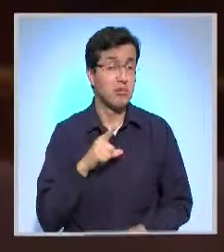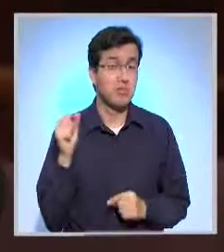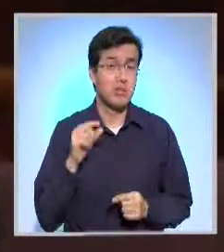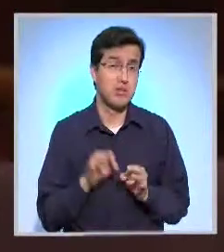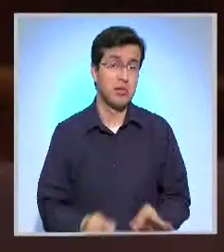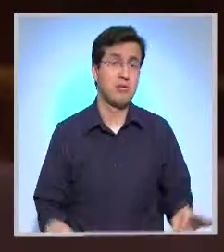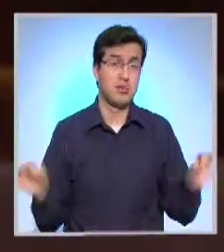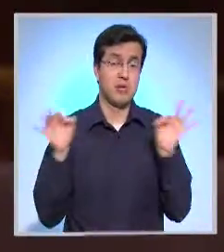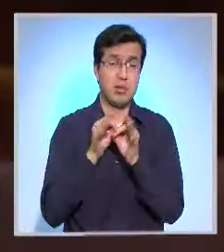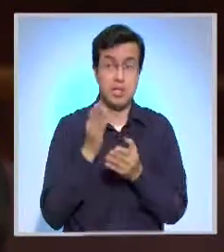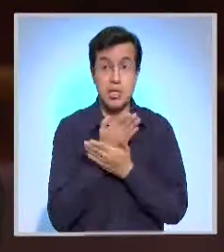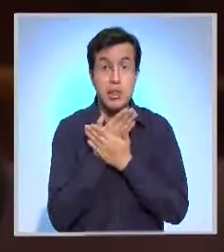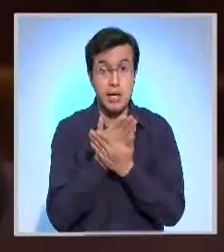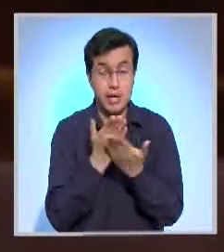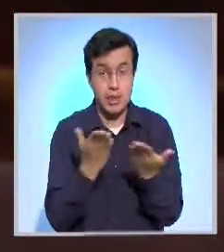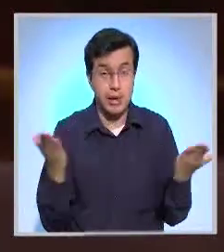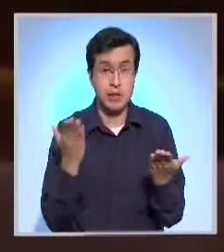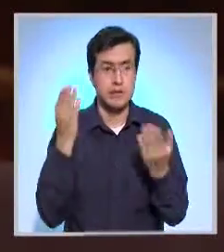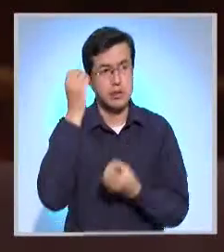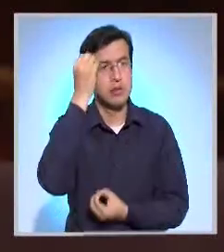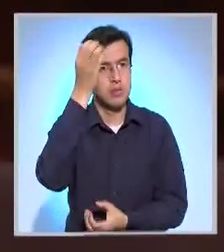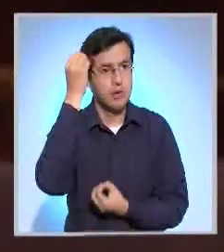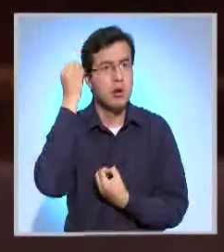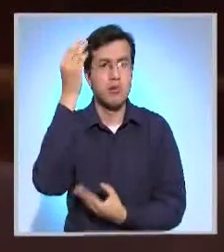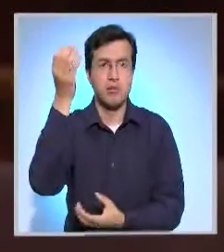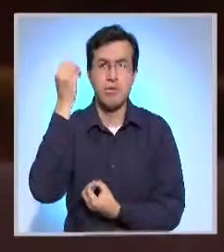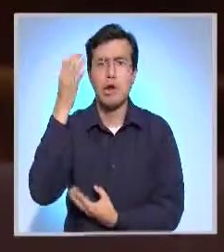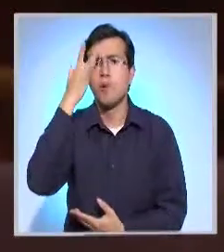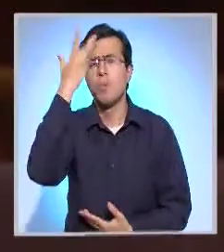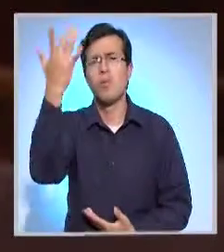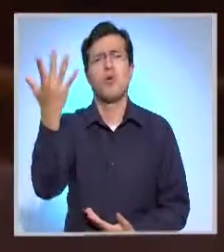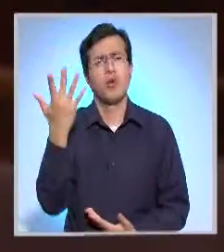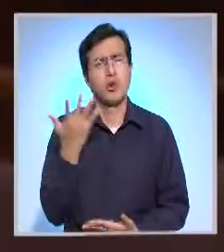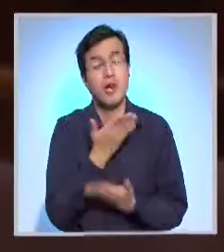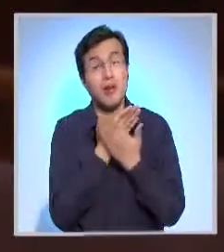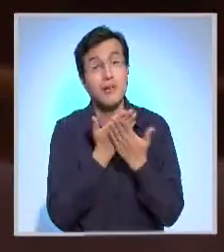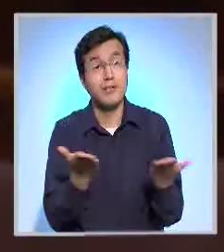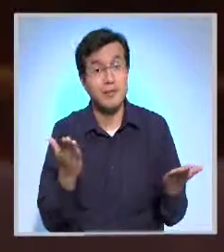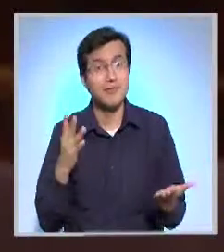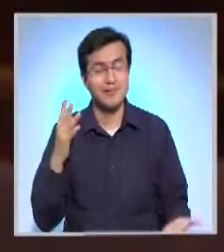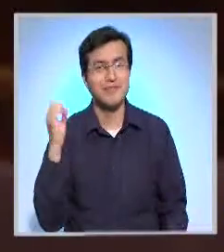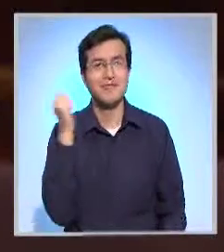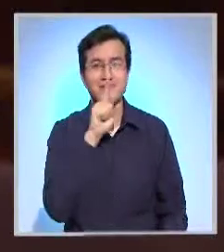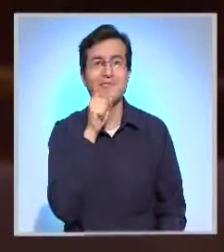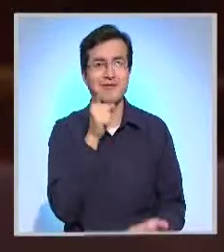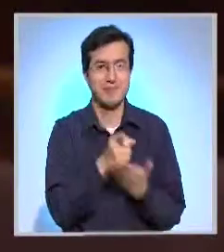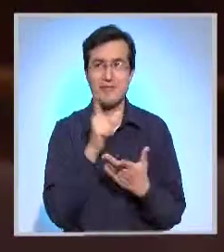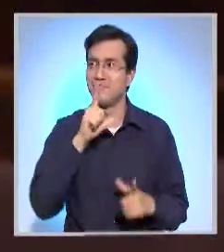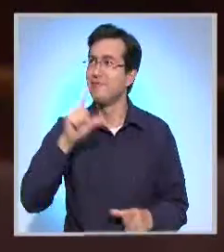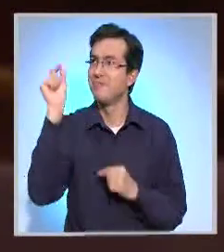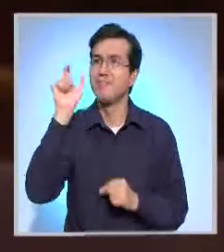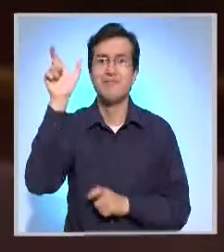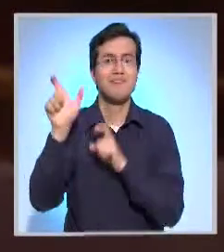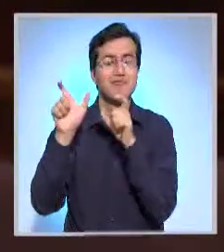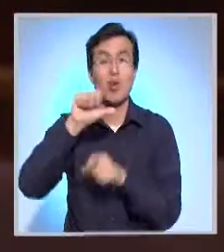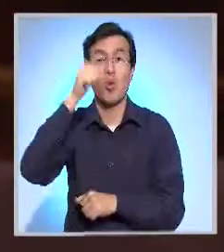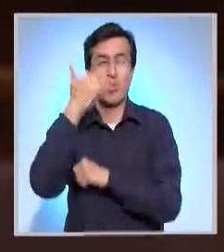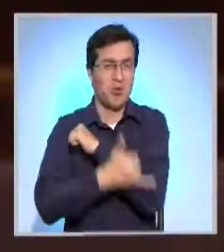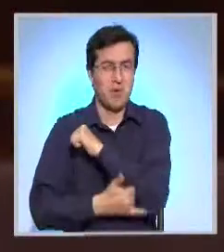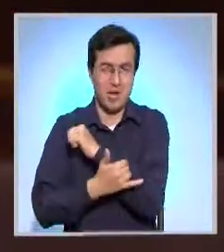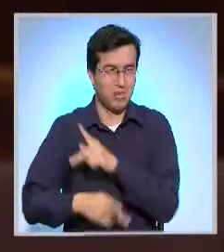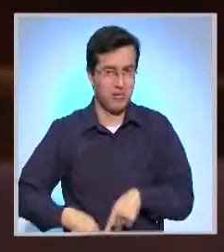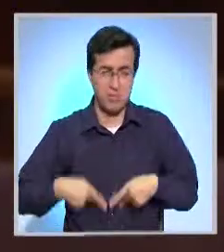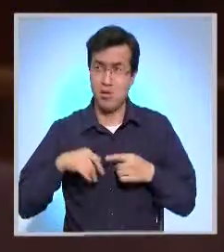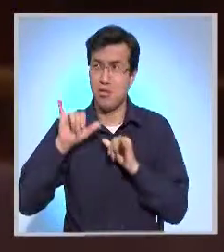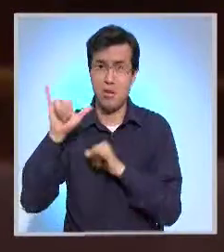que estas iniciativas poder difundirlas porque son un paso que demuestran que efectivamente los migrantes también tenemos